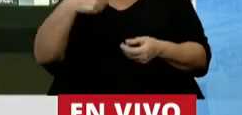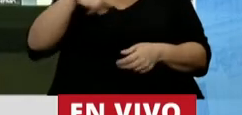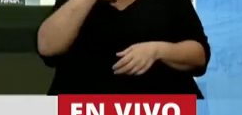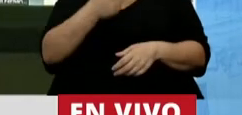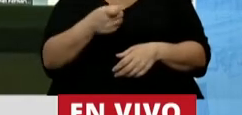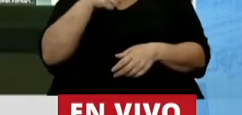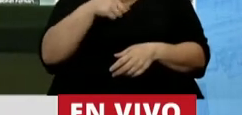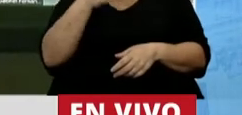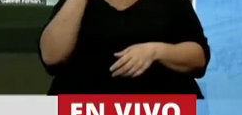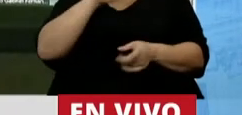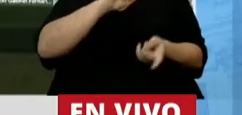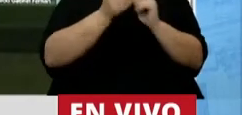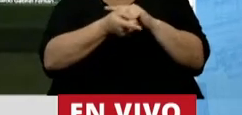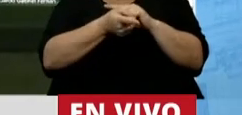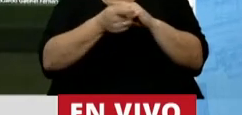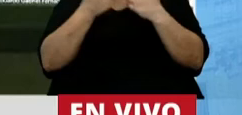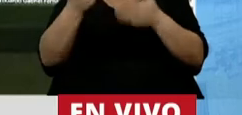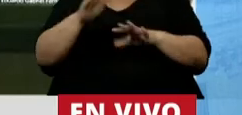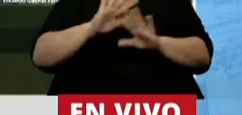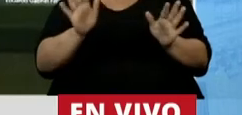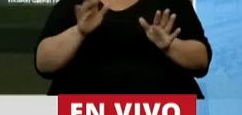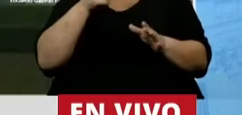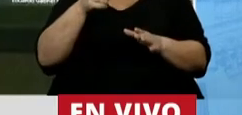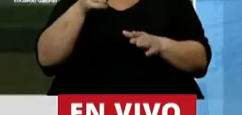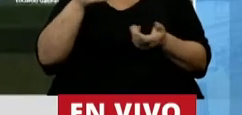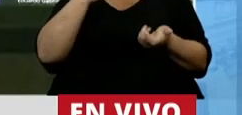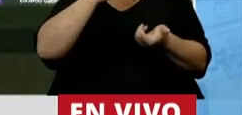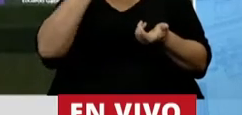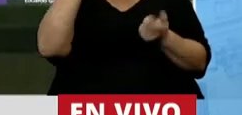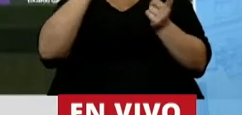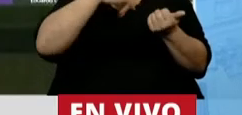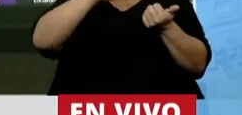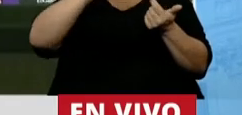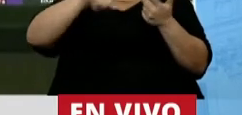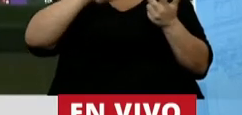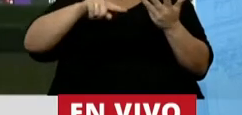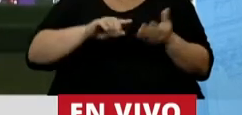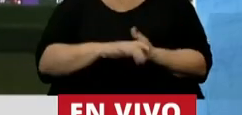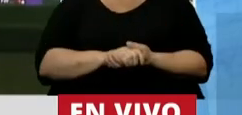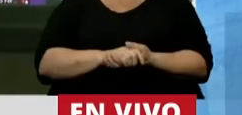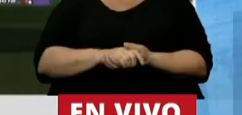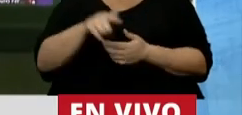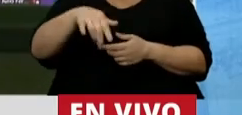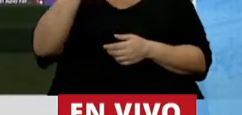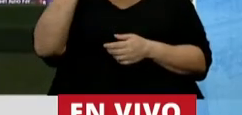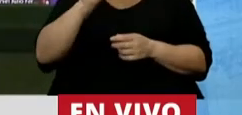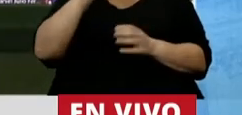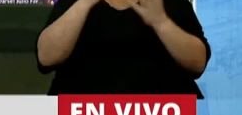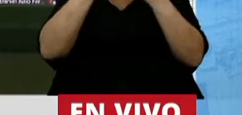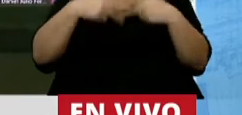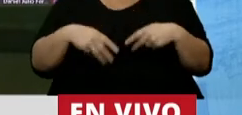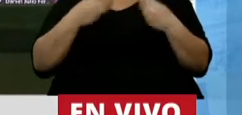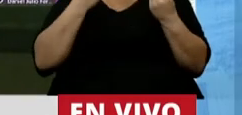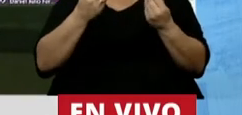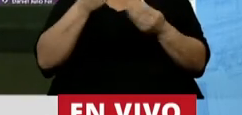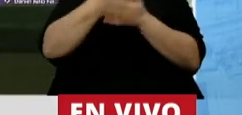dar cuenta que han sido inversamente proporcional a los enunciados planteados. Este es claramente solo un proyecto para